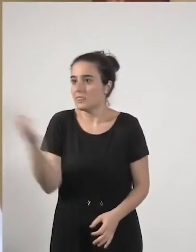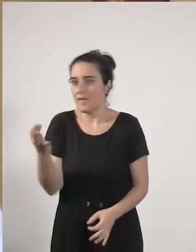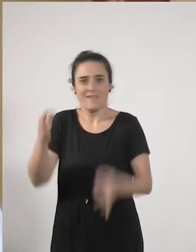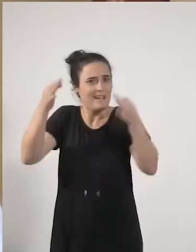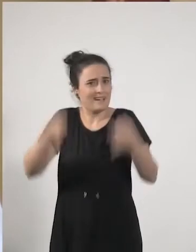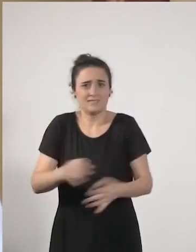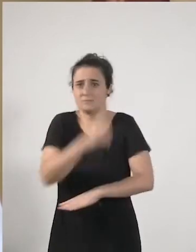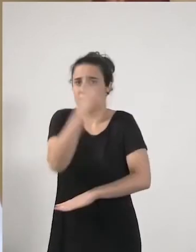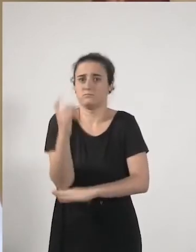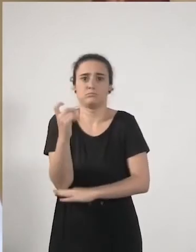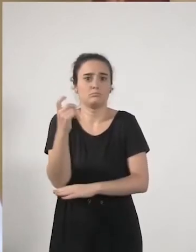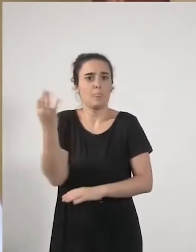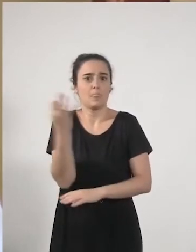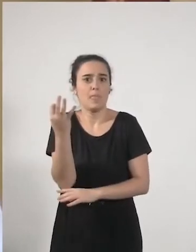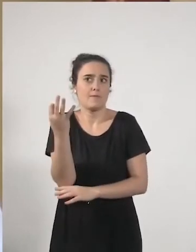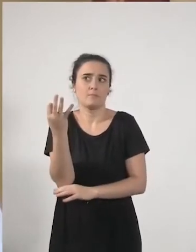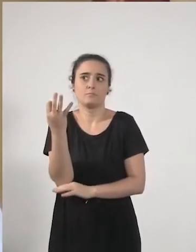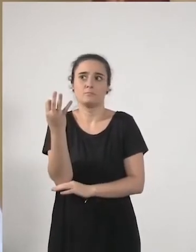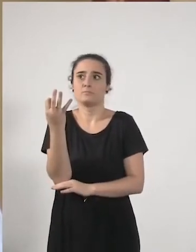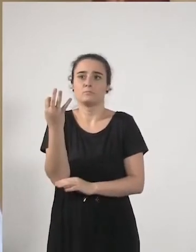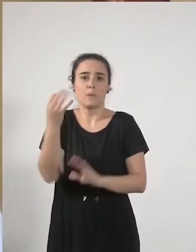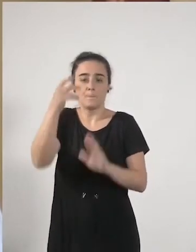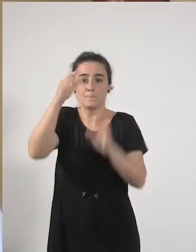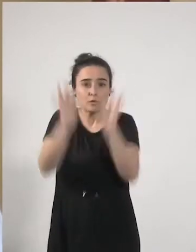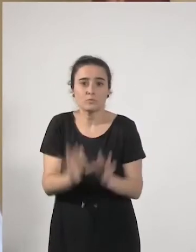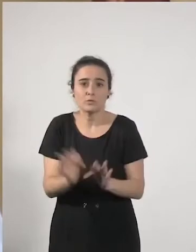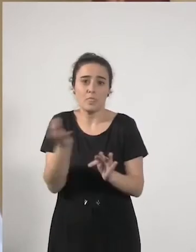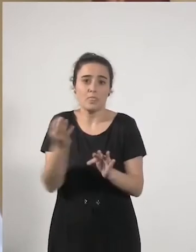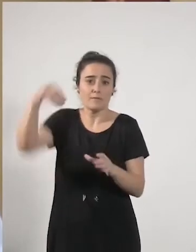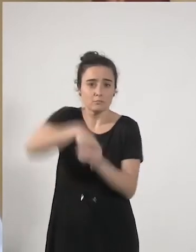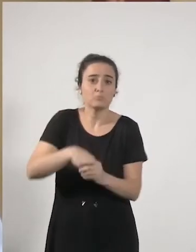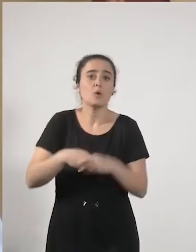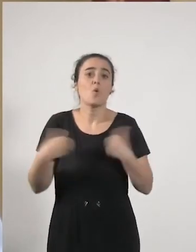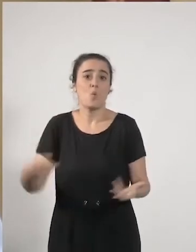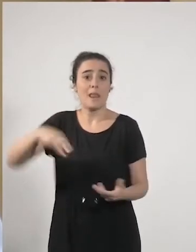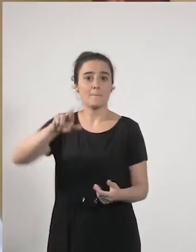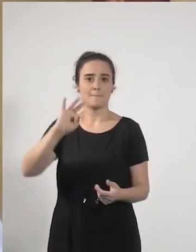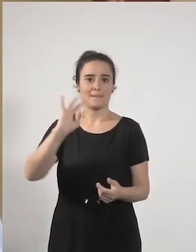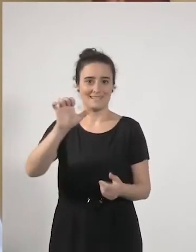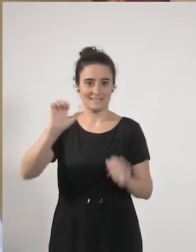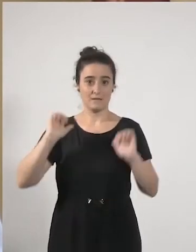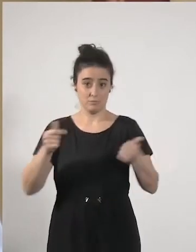contemplar estos presupuestos públicos Merche empezando contigo